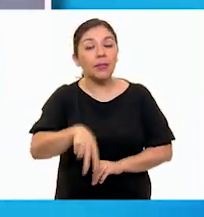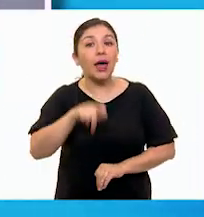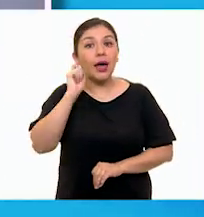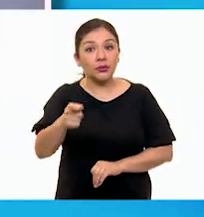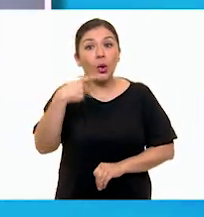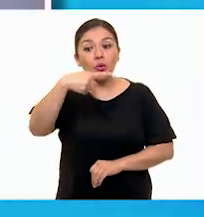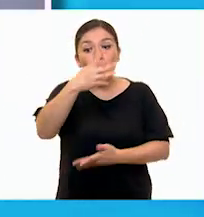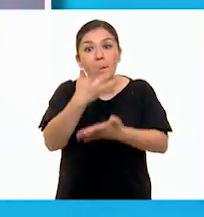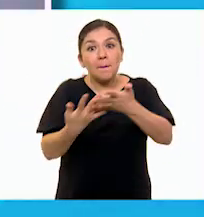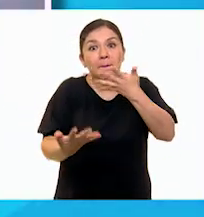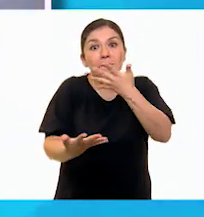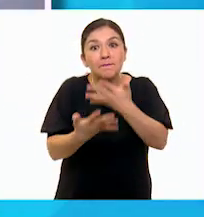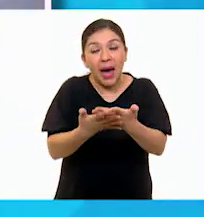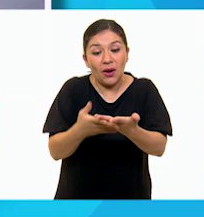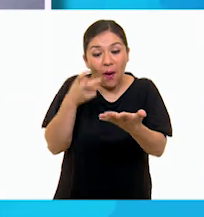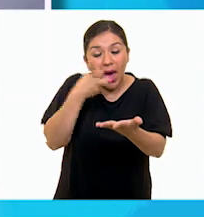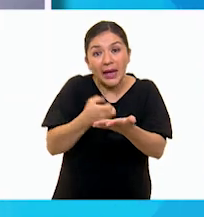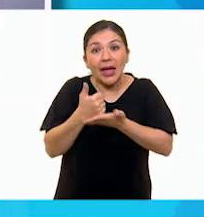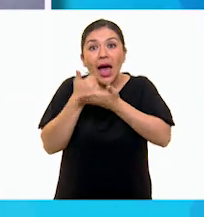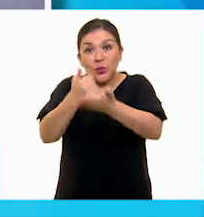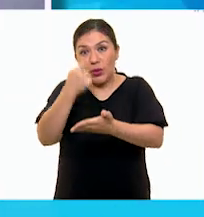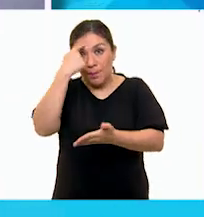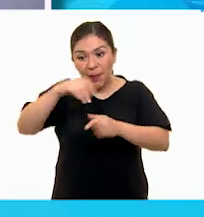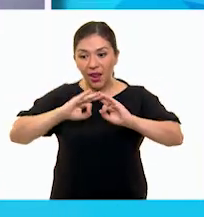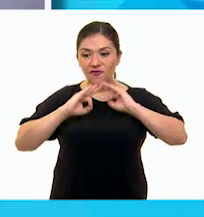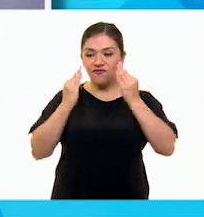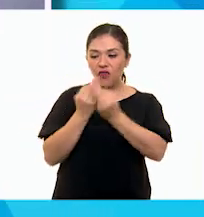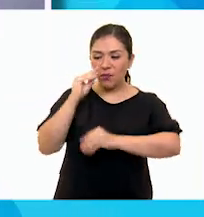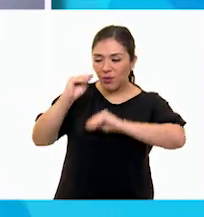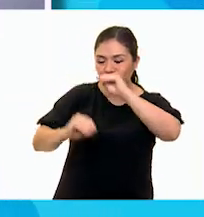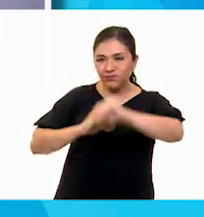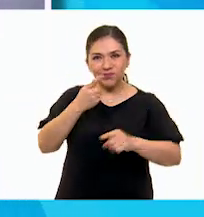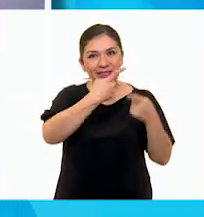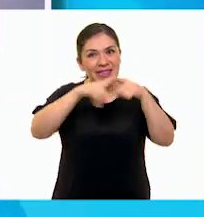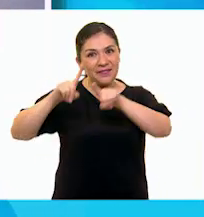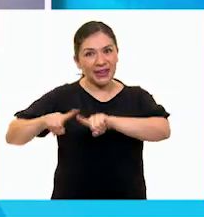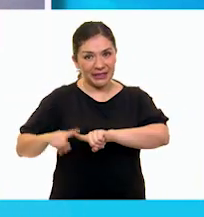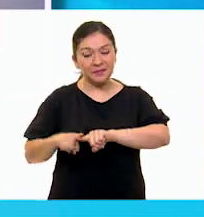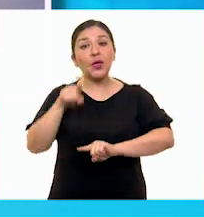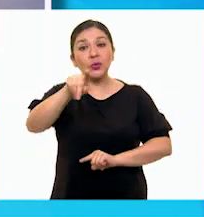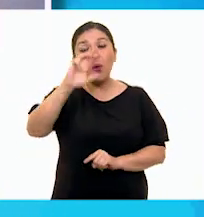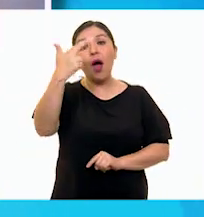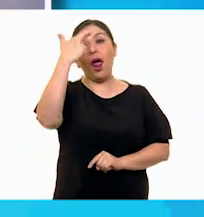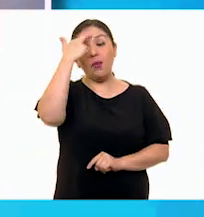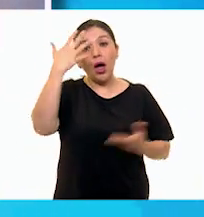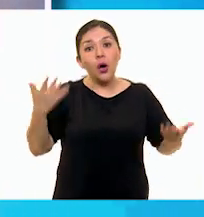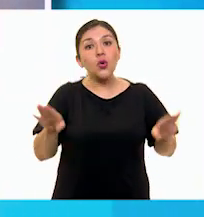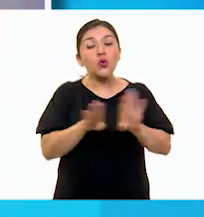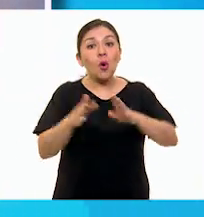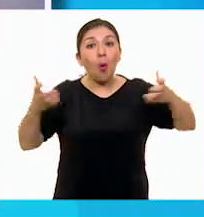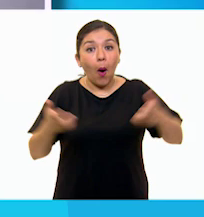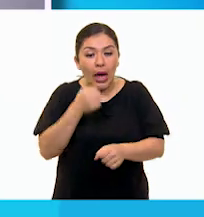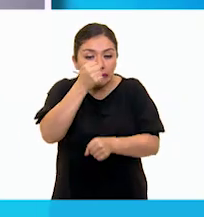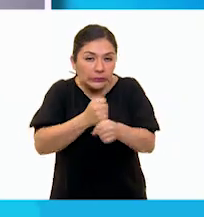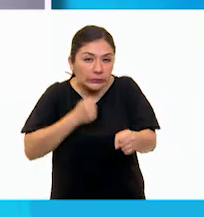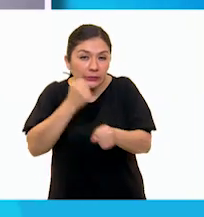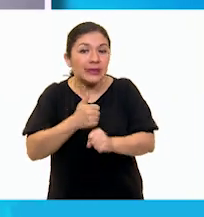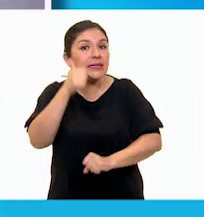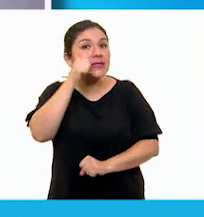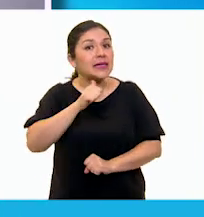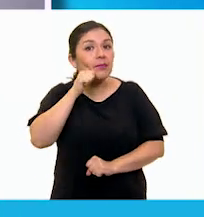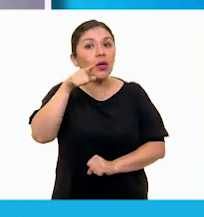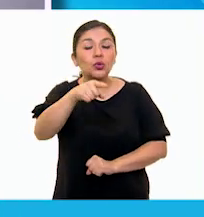nuestras manos, quienes le darán forma a nuestras figuras. Recuerden que para trabajar siempre